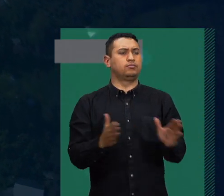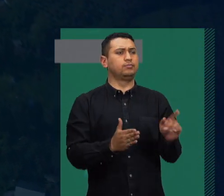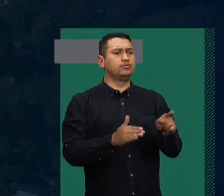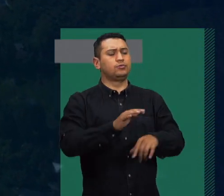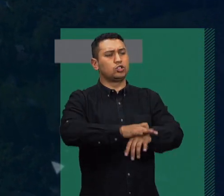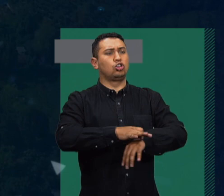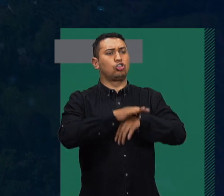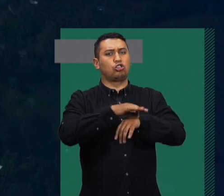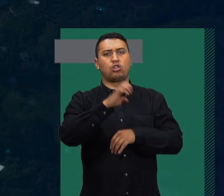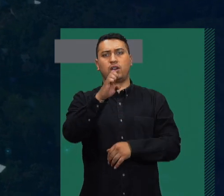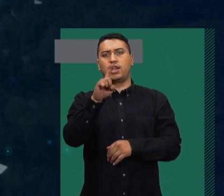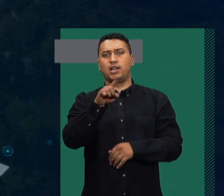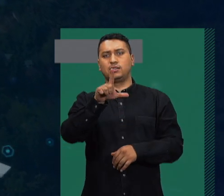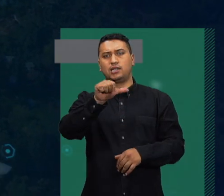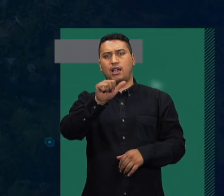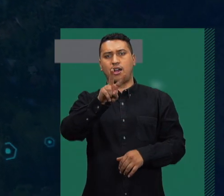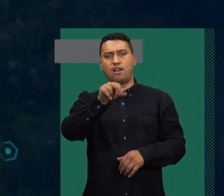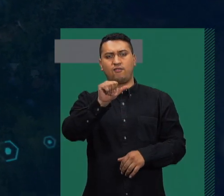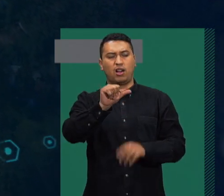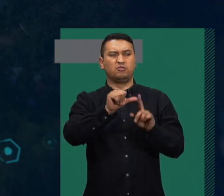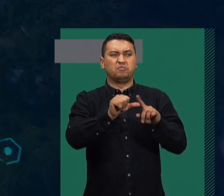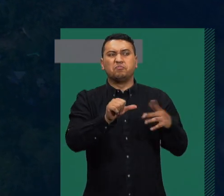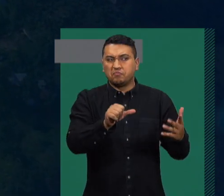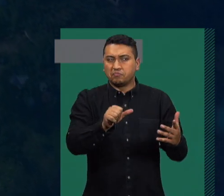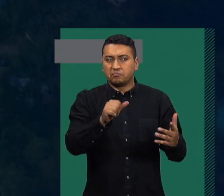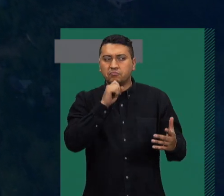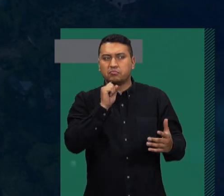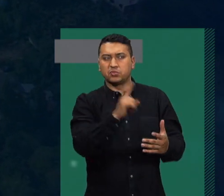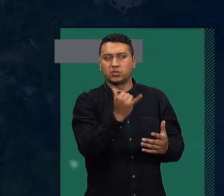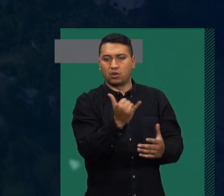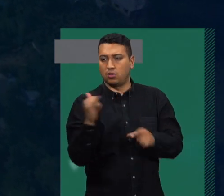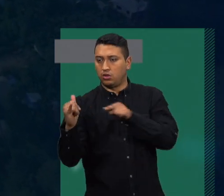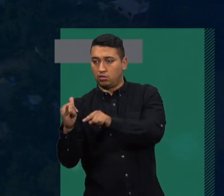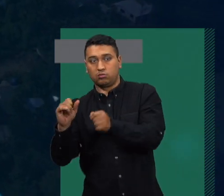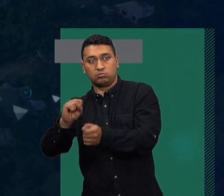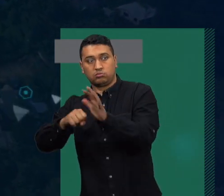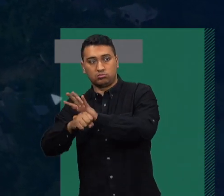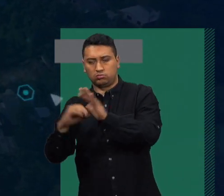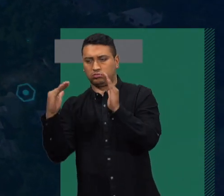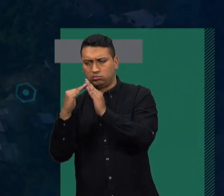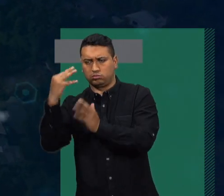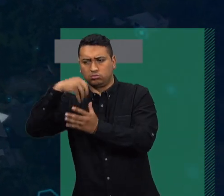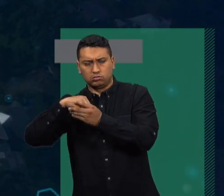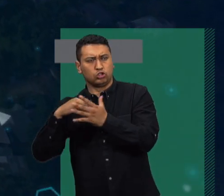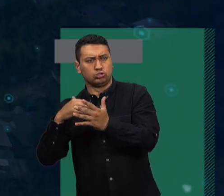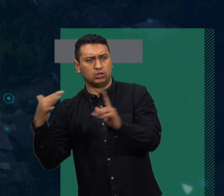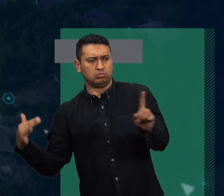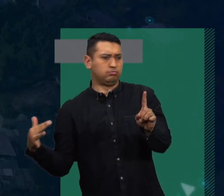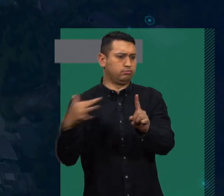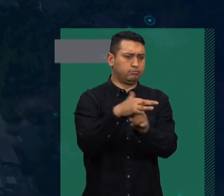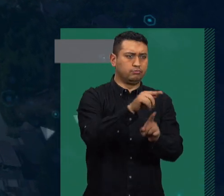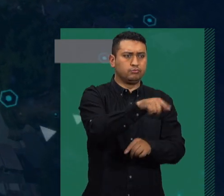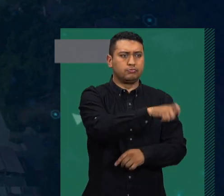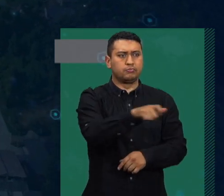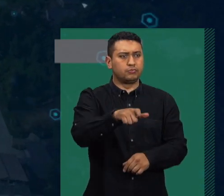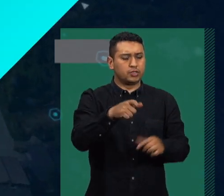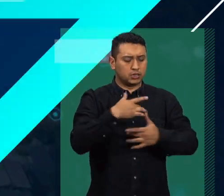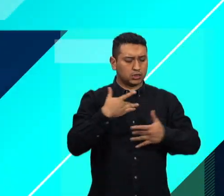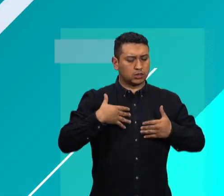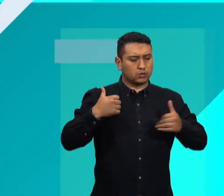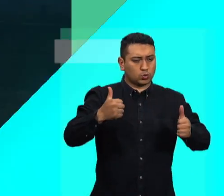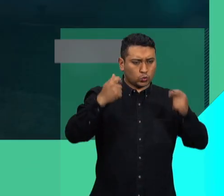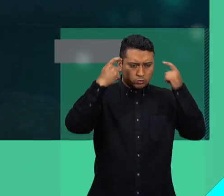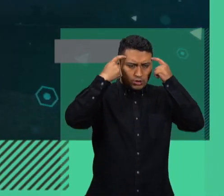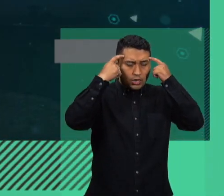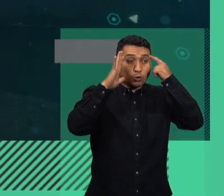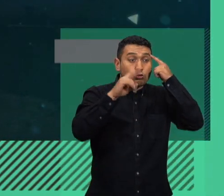poco cómo ha afectado la pandemia, la cuarentena y todas las medidas de aislamiento, la salud mental, específicamente de niños y niñas.